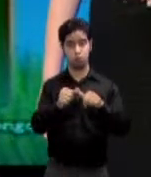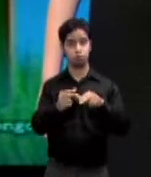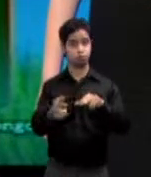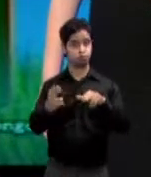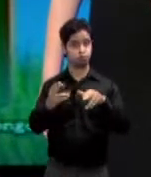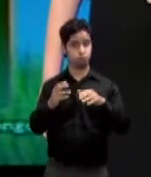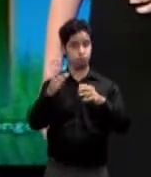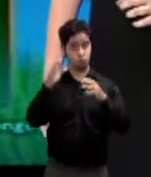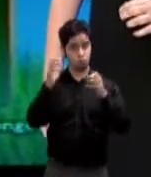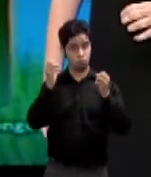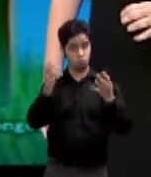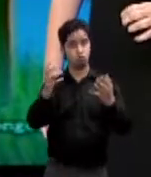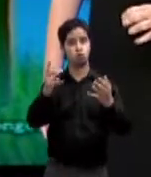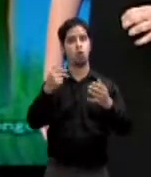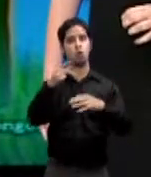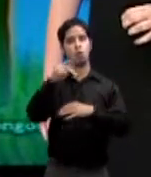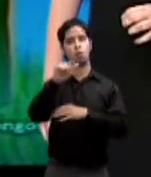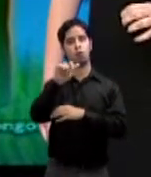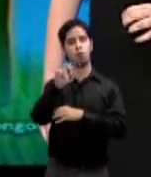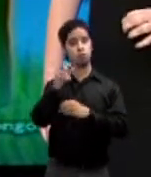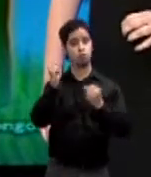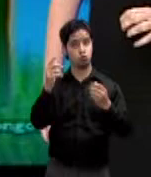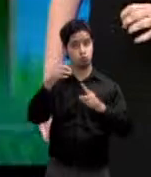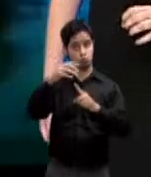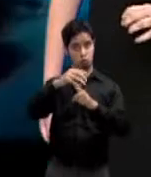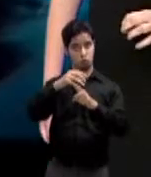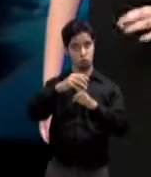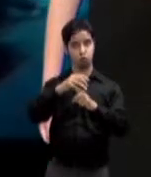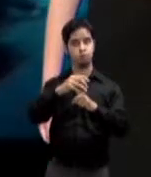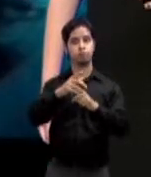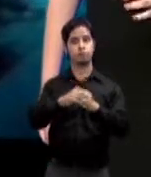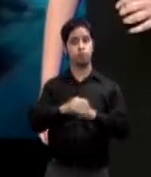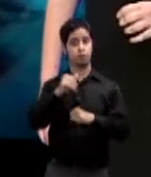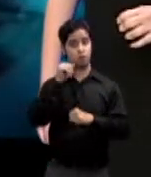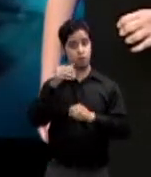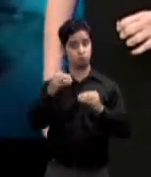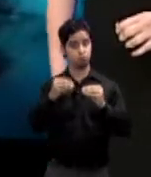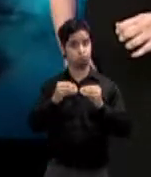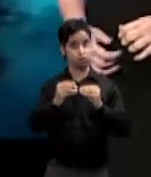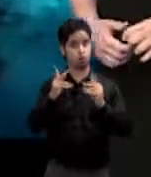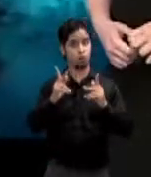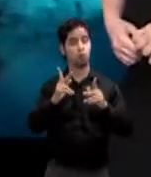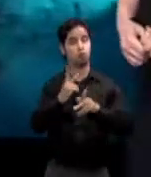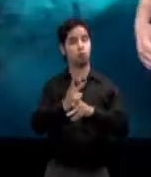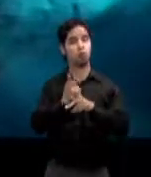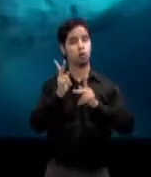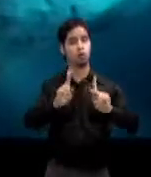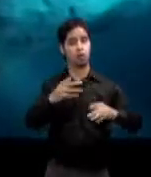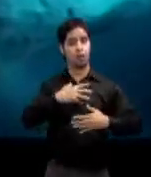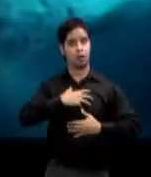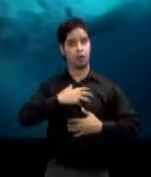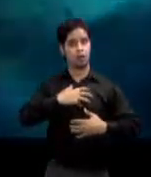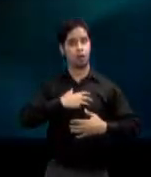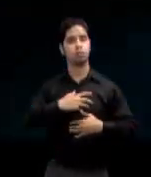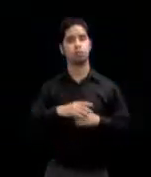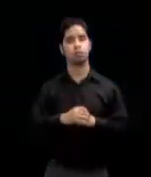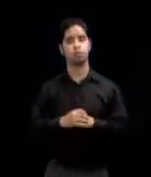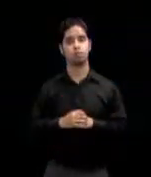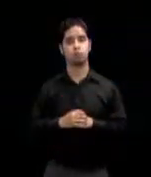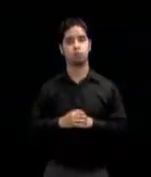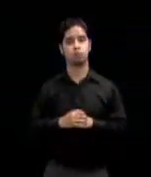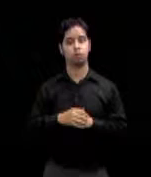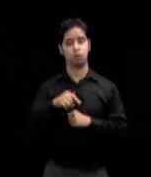de hongos. De hecho, se estima que mañana vamos a tener niveles elevados de esporas de hongos, cuidado alérgicos y asmáticos. Este lunes tendremos